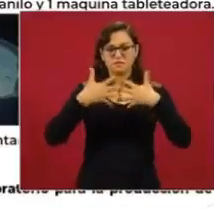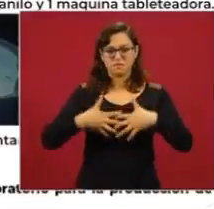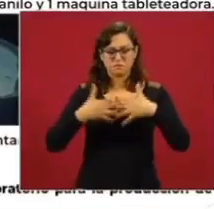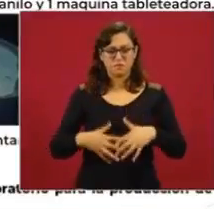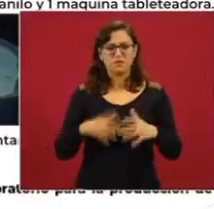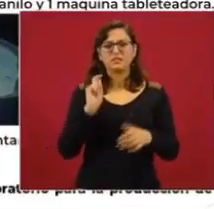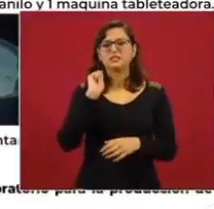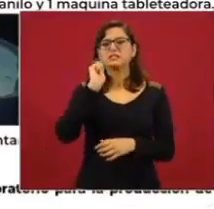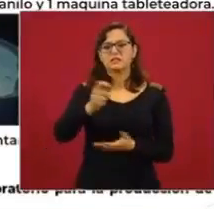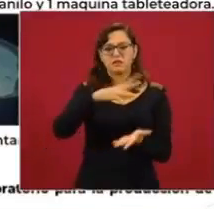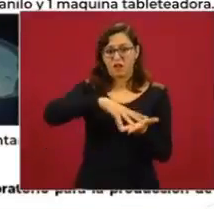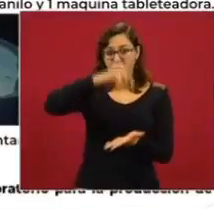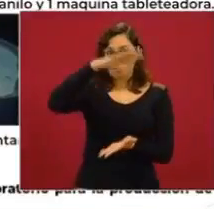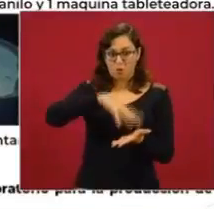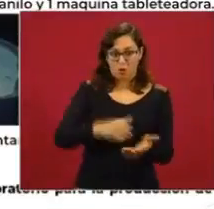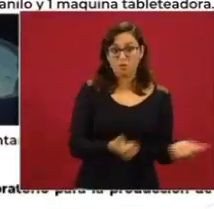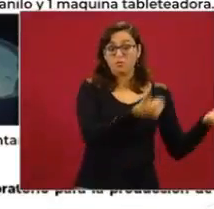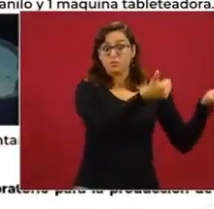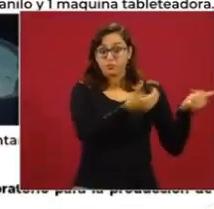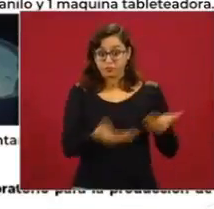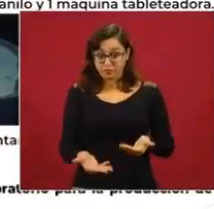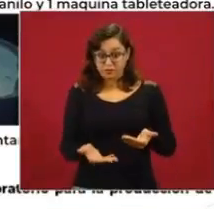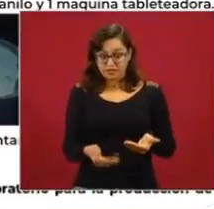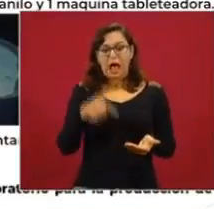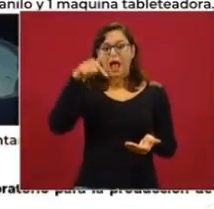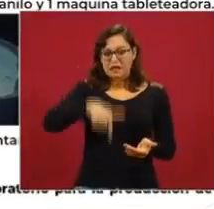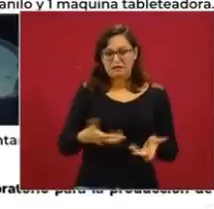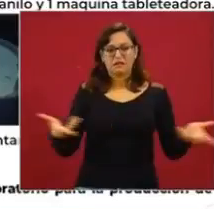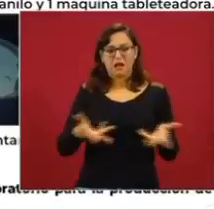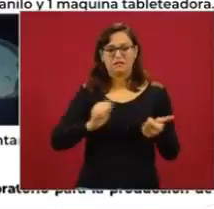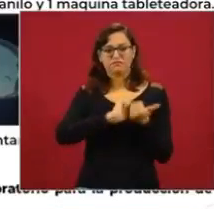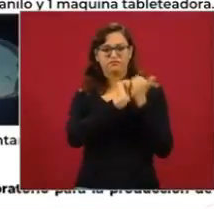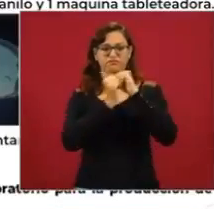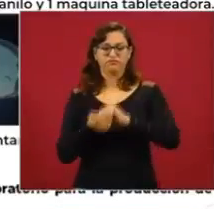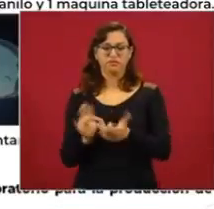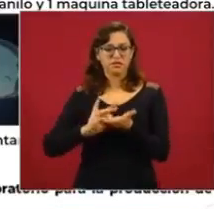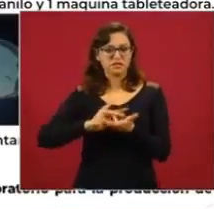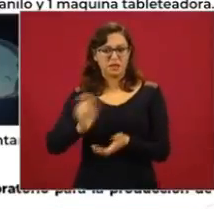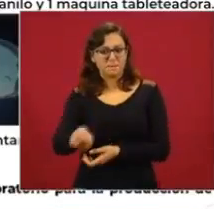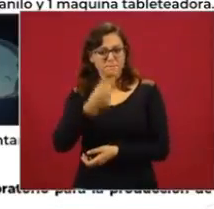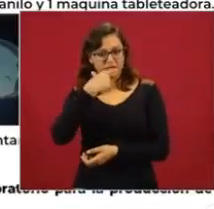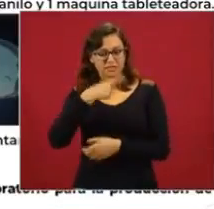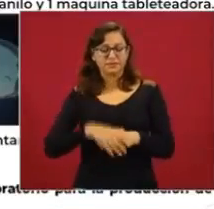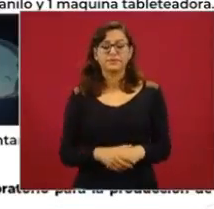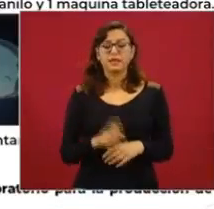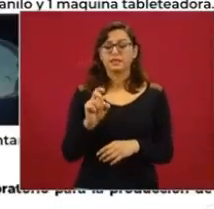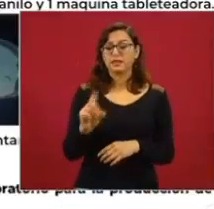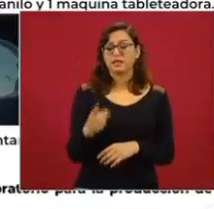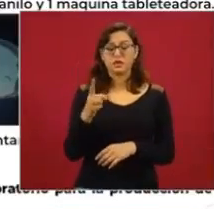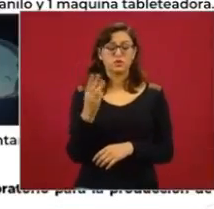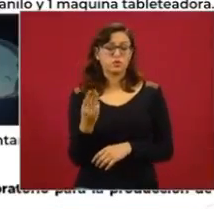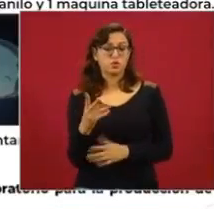materia prima, el fentanilo en polvo, y aquí producen las pastillas. El 31 de mayo del